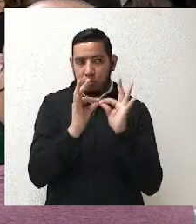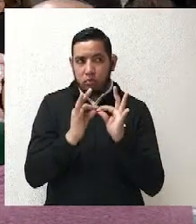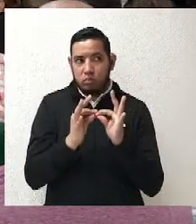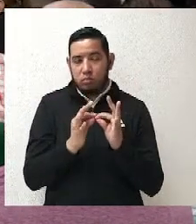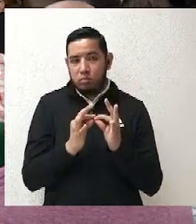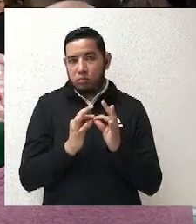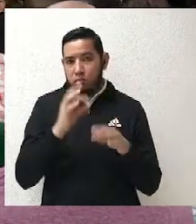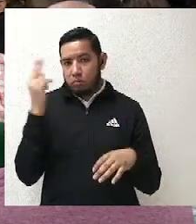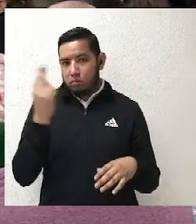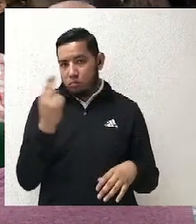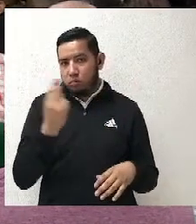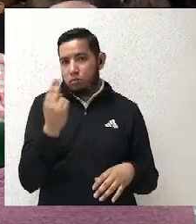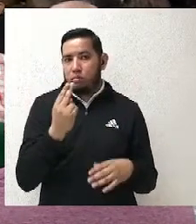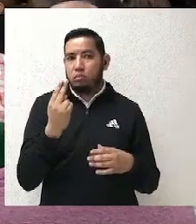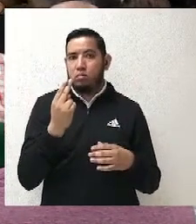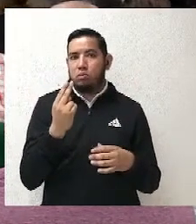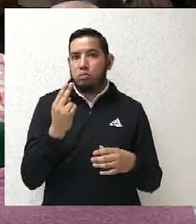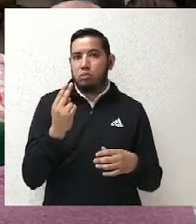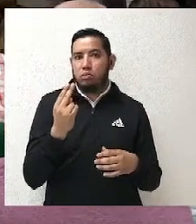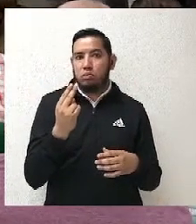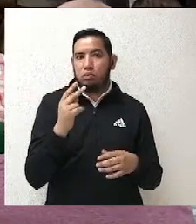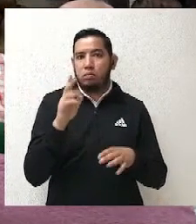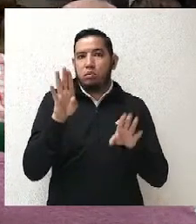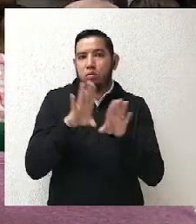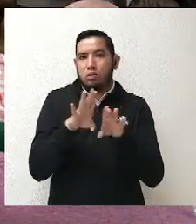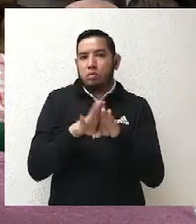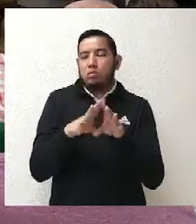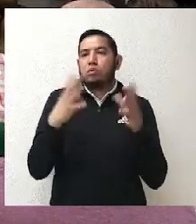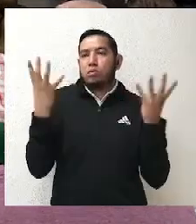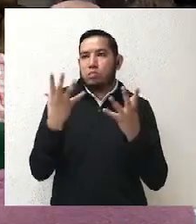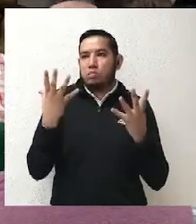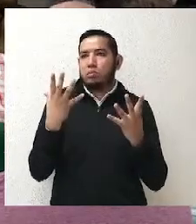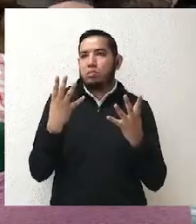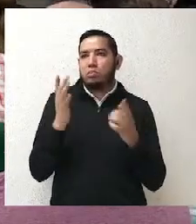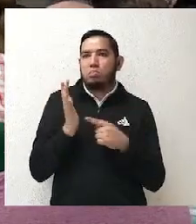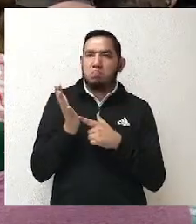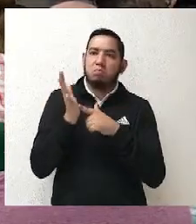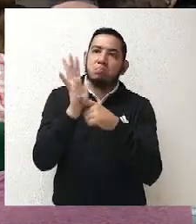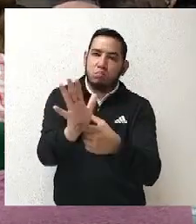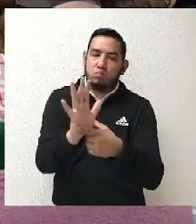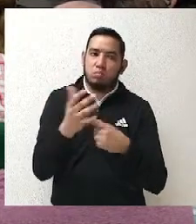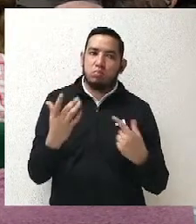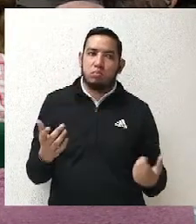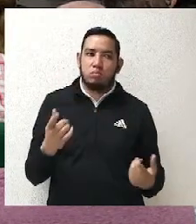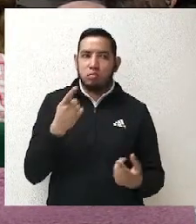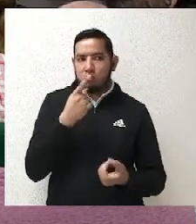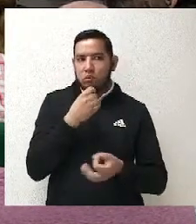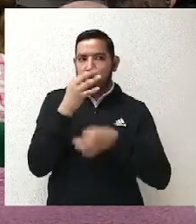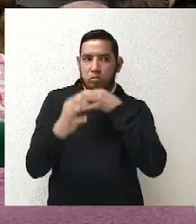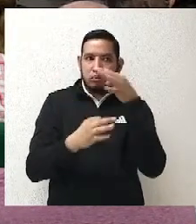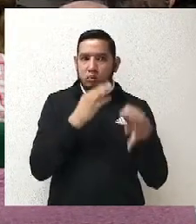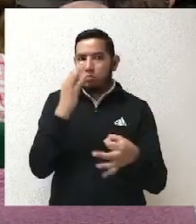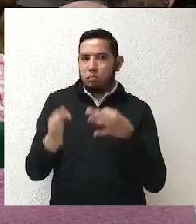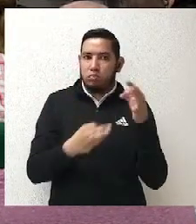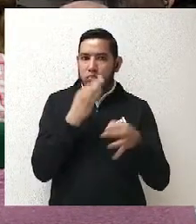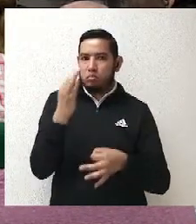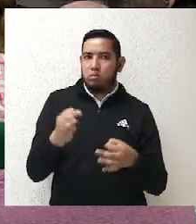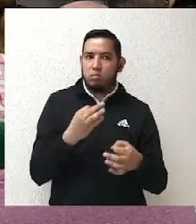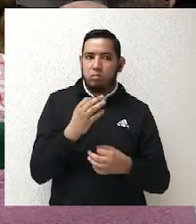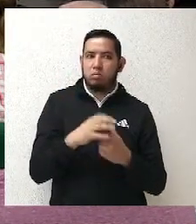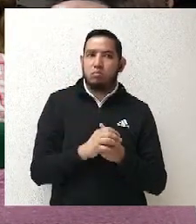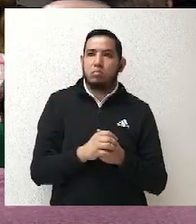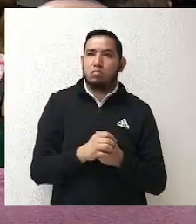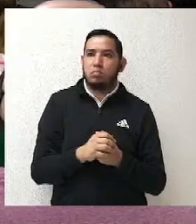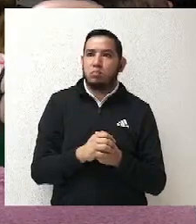requisitos, que se diera cómo se iba a dar resultados y tuviera más información? ¿Crees que hubiera cambiado ese sentido?